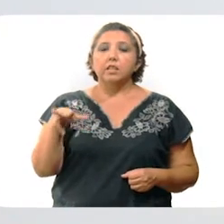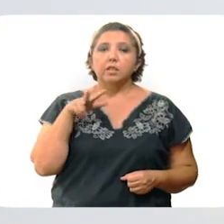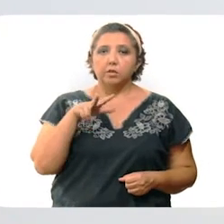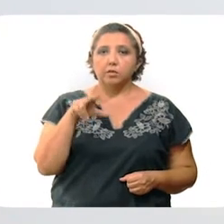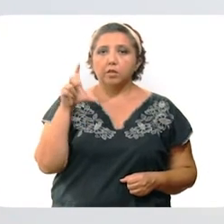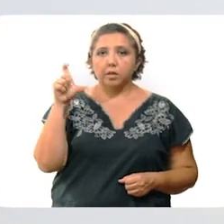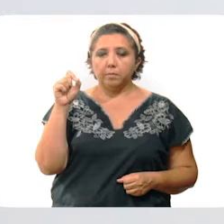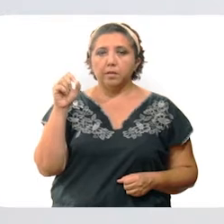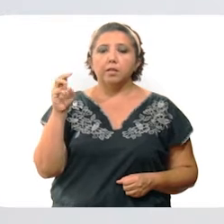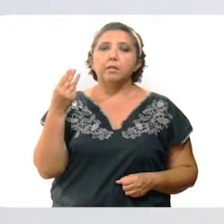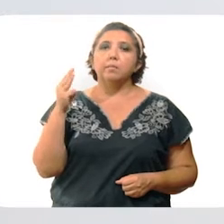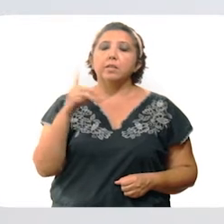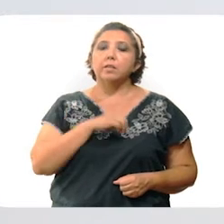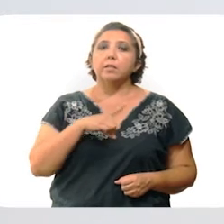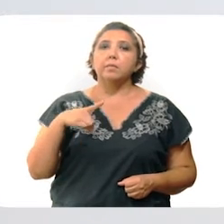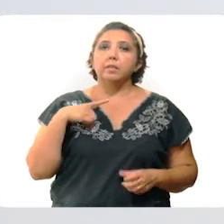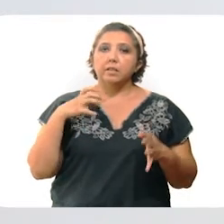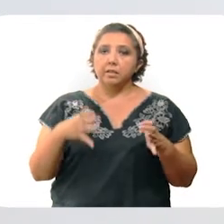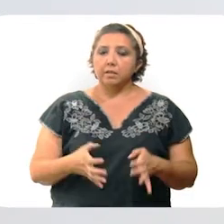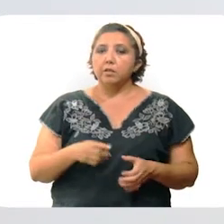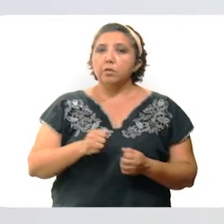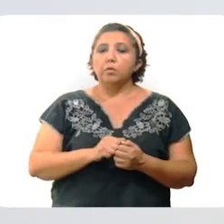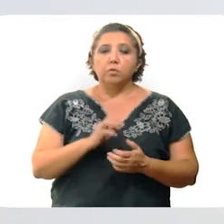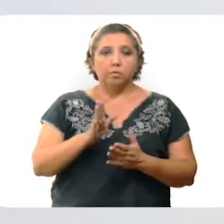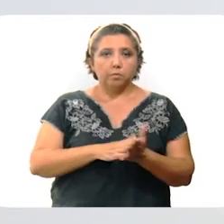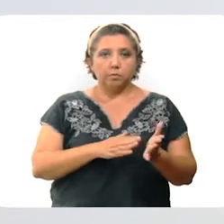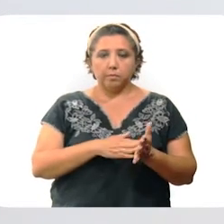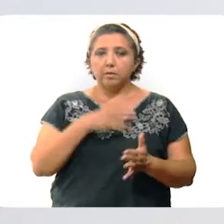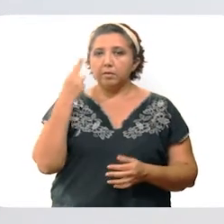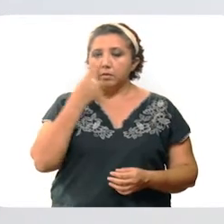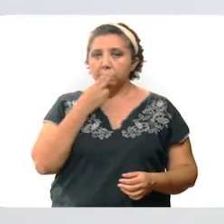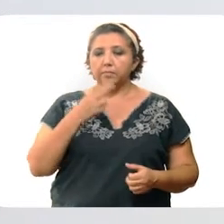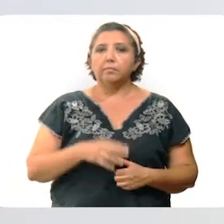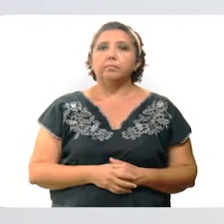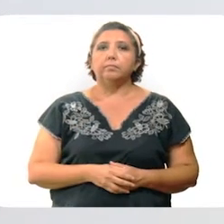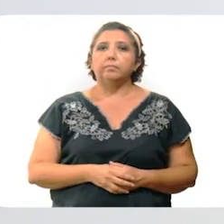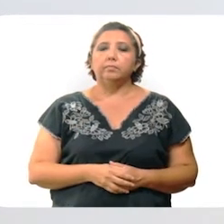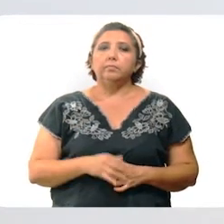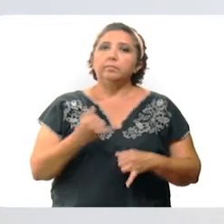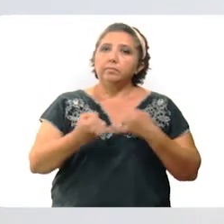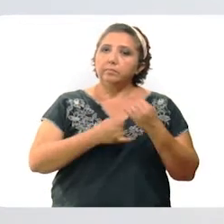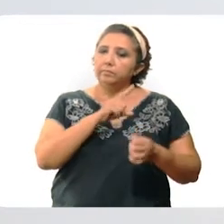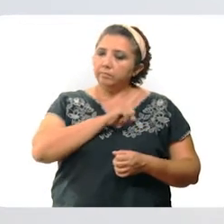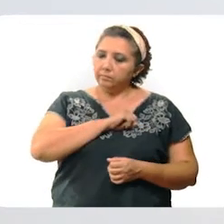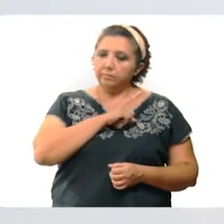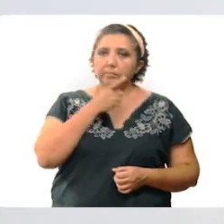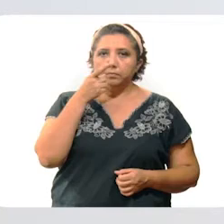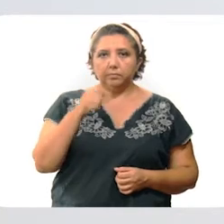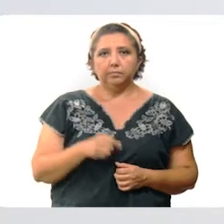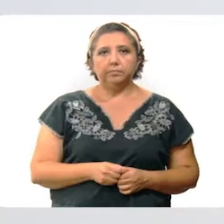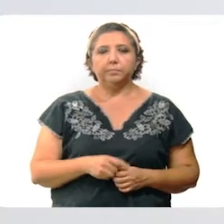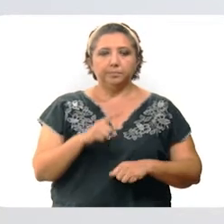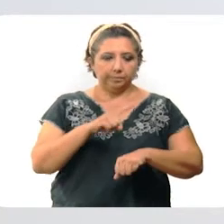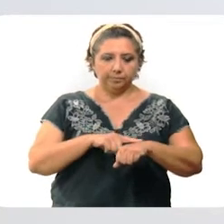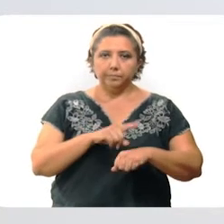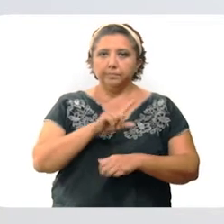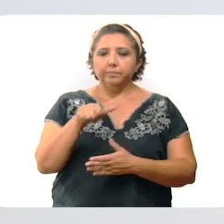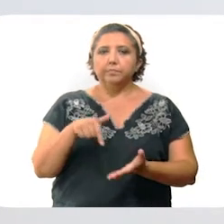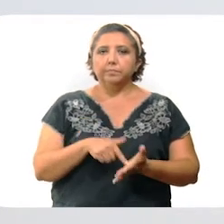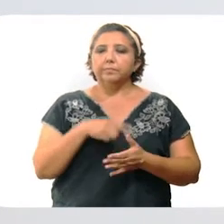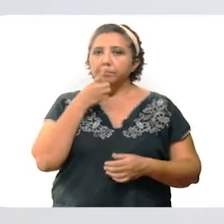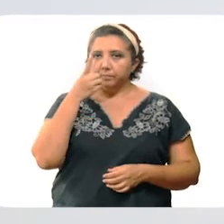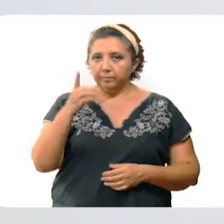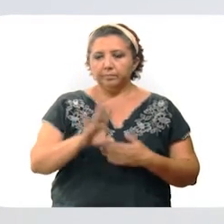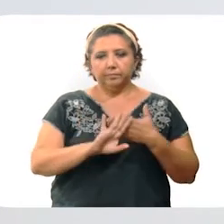18 al 20 de mayo, deberán estar preparados con la documentación correspondiente y acudir única y exclusivamente en el horario y lugar